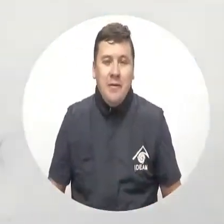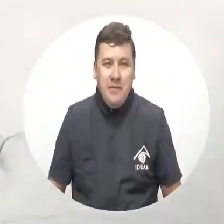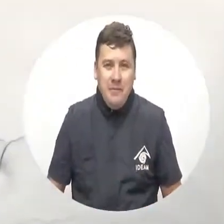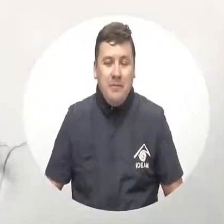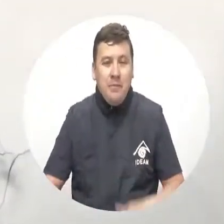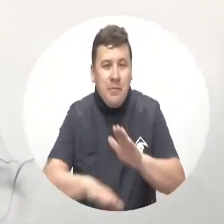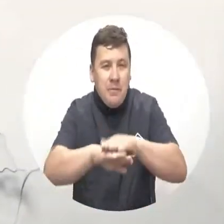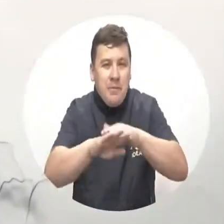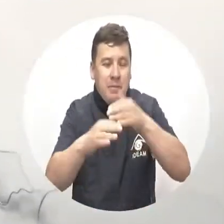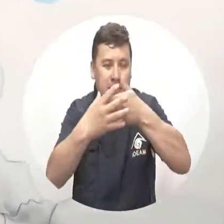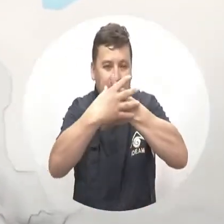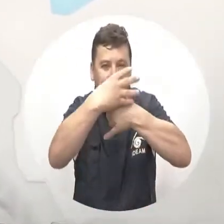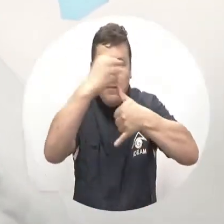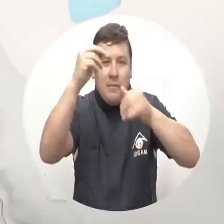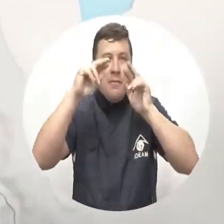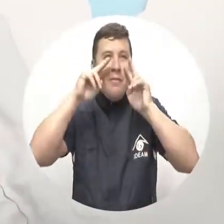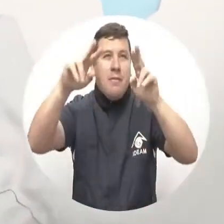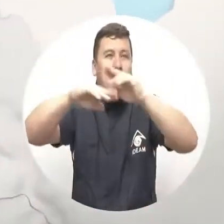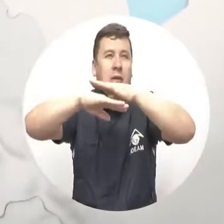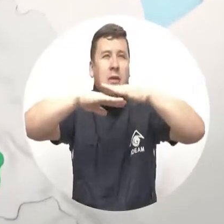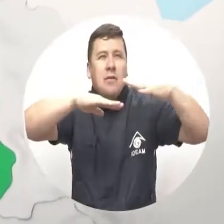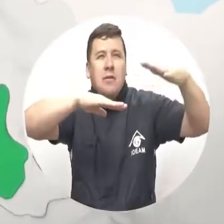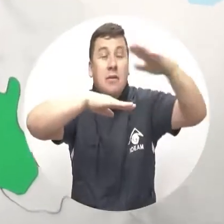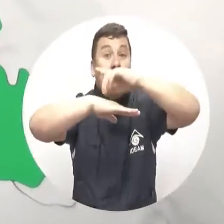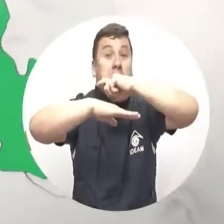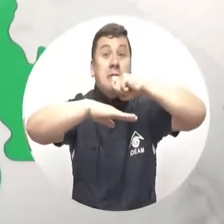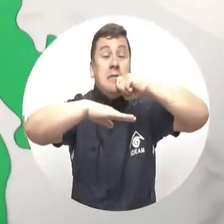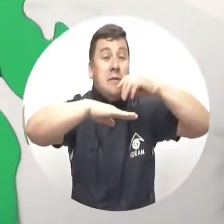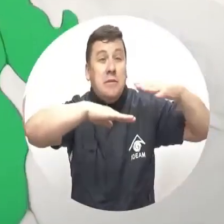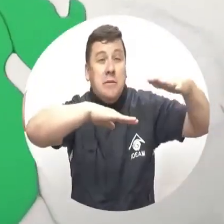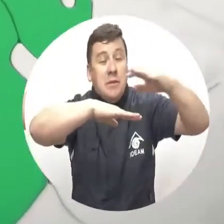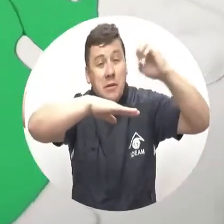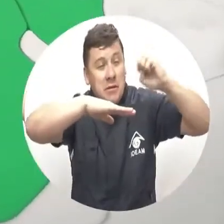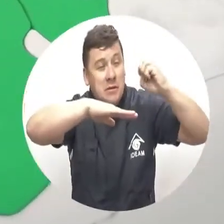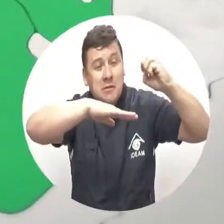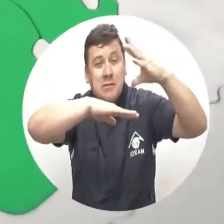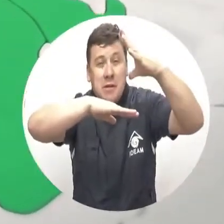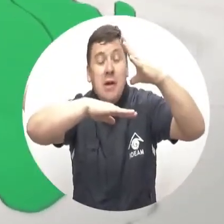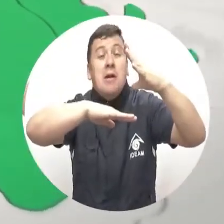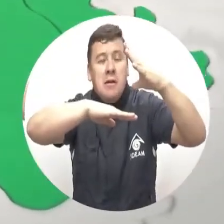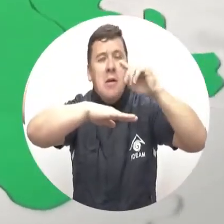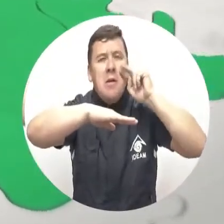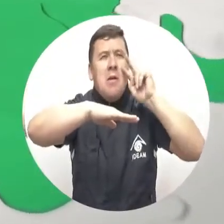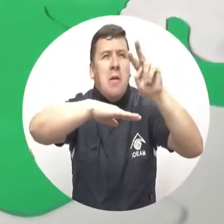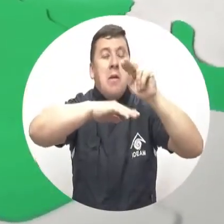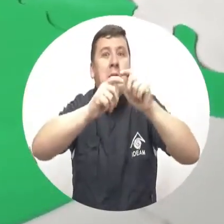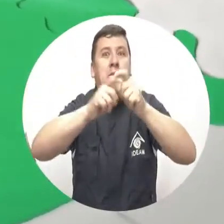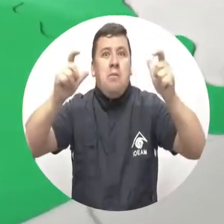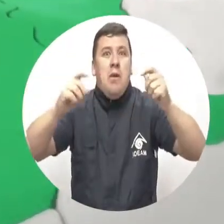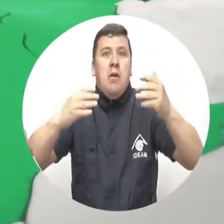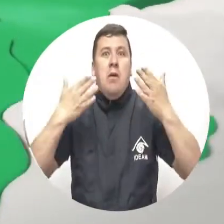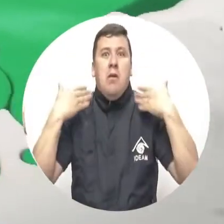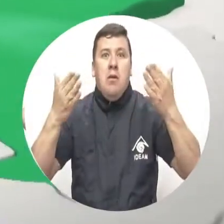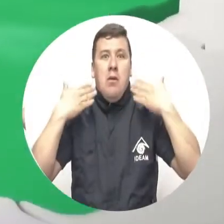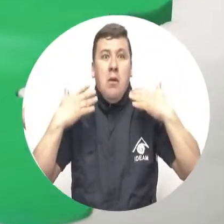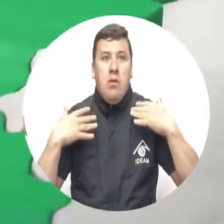El Caribe permanecerá seco con algunas nubes pasajeras y bien soleado, lo que ocasionará una alta temperatura